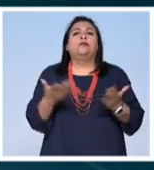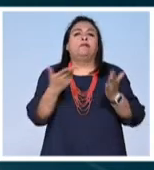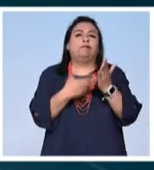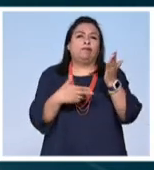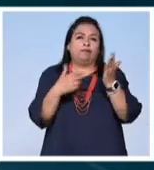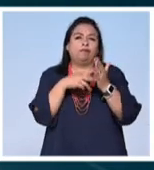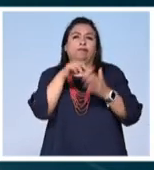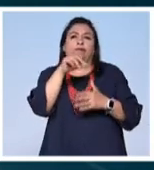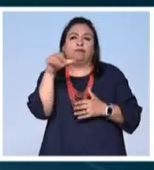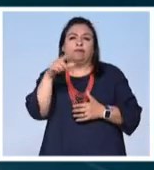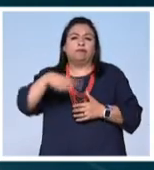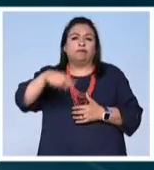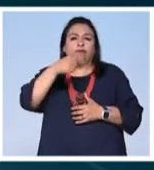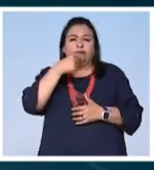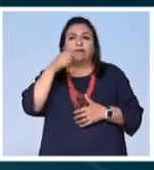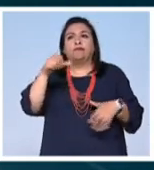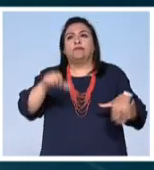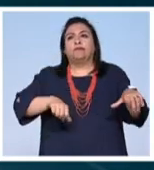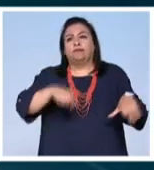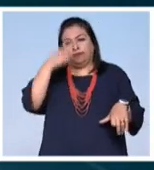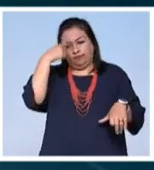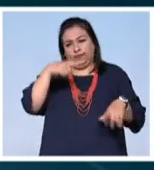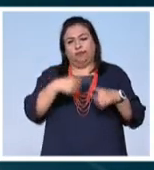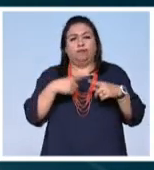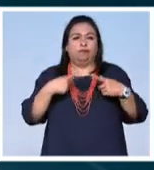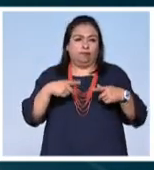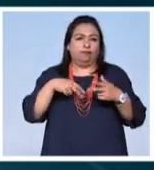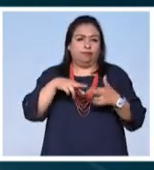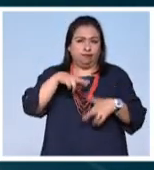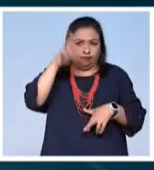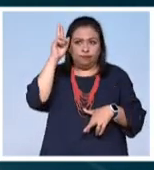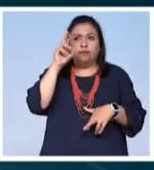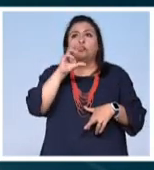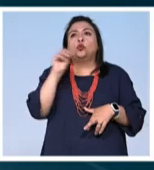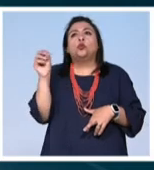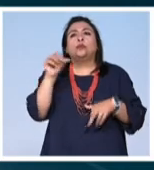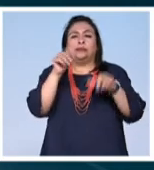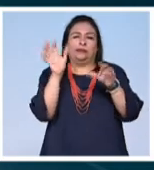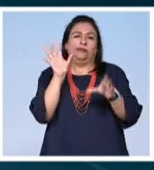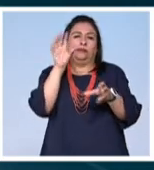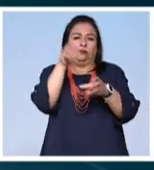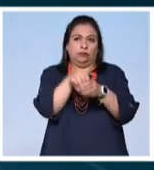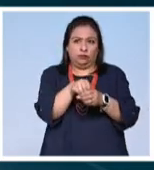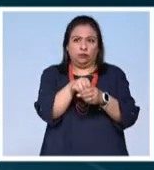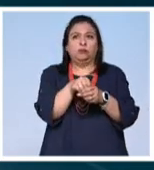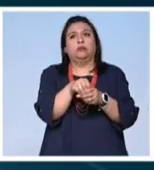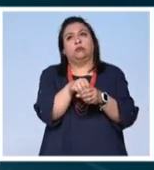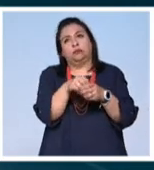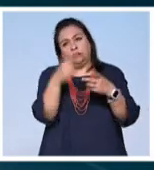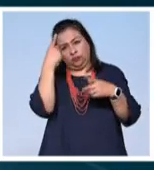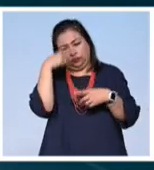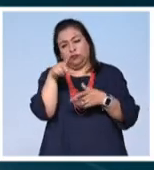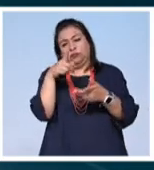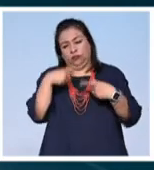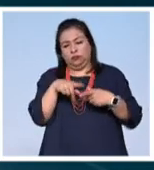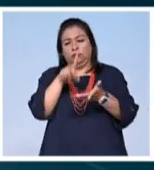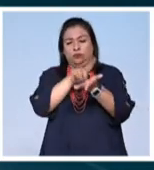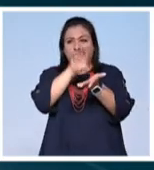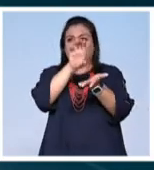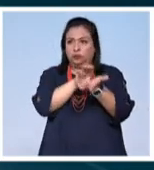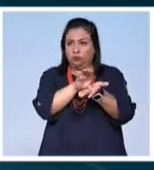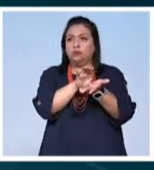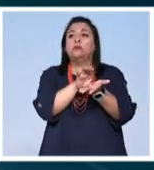talleres dedicados para los niños, actividades para personas mayores, arte inclusivo para la discapacidad,